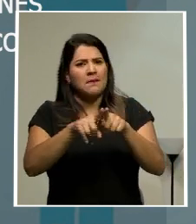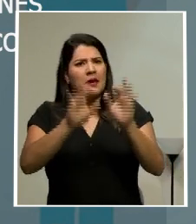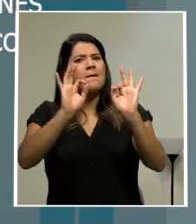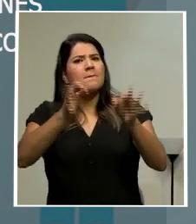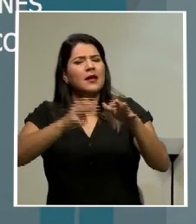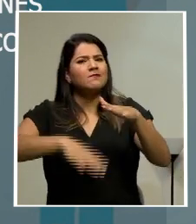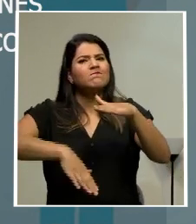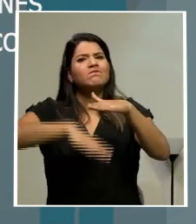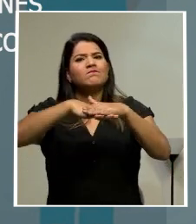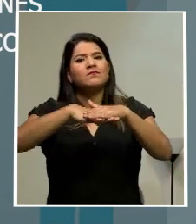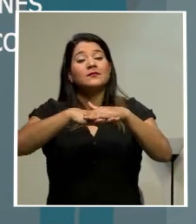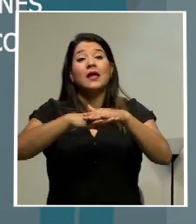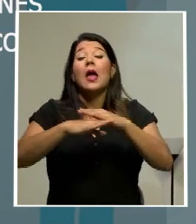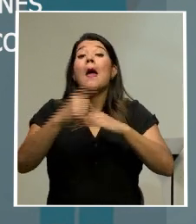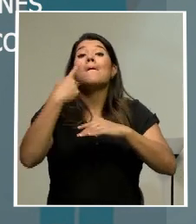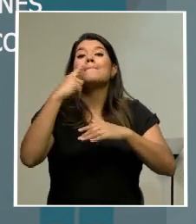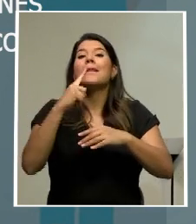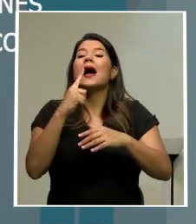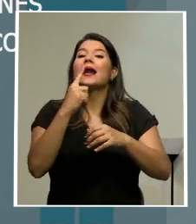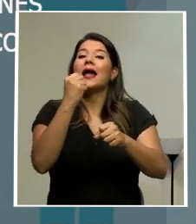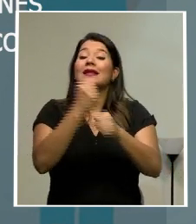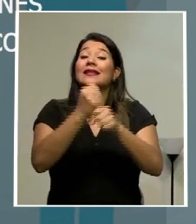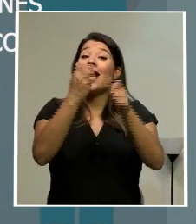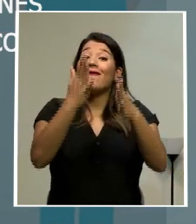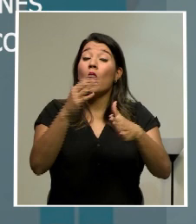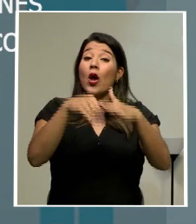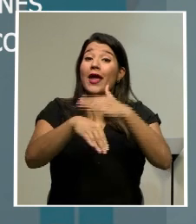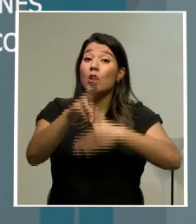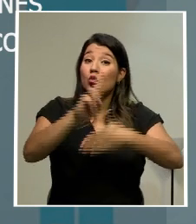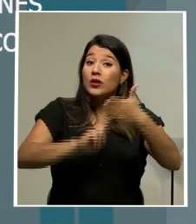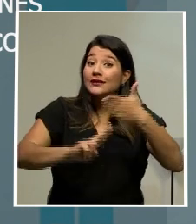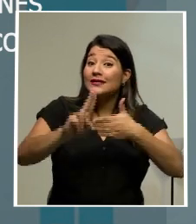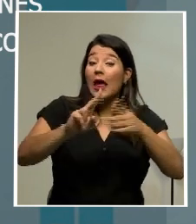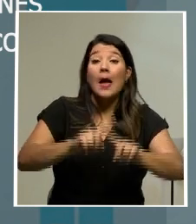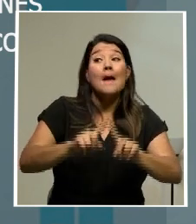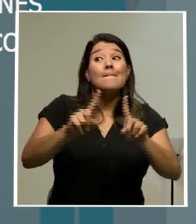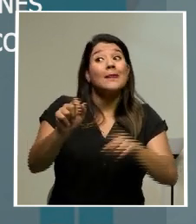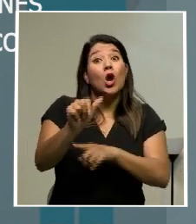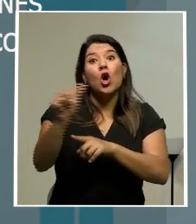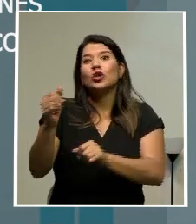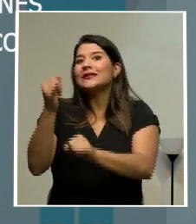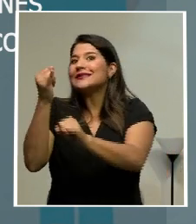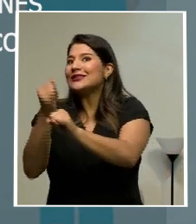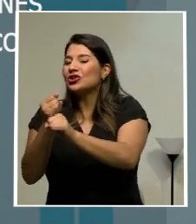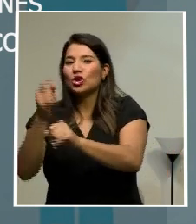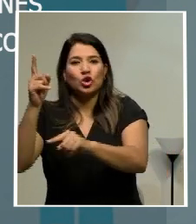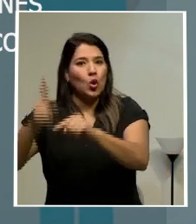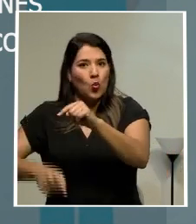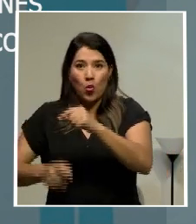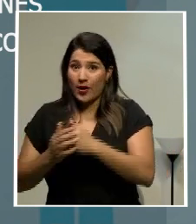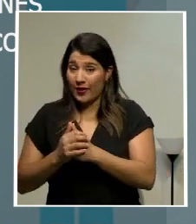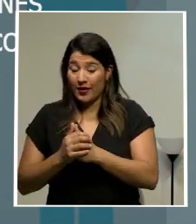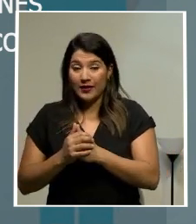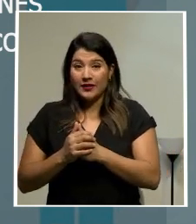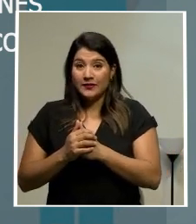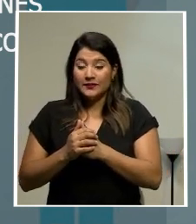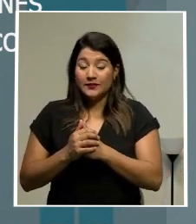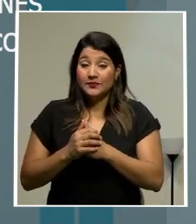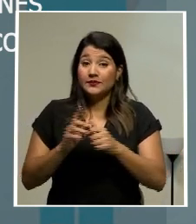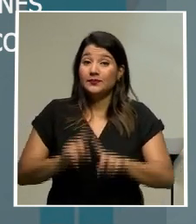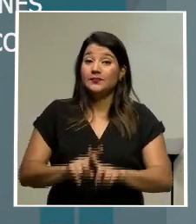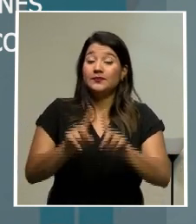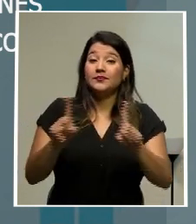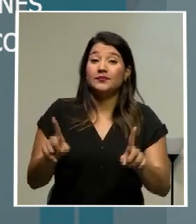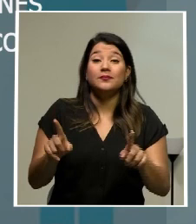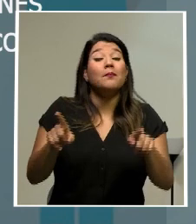para los funcionarios universitarios, no así para otros, porque esto no estaba dentro de la consulta, pero